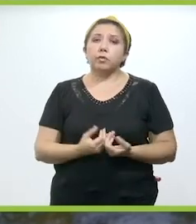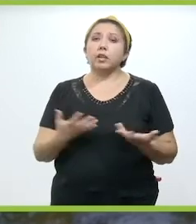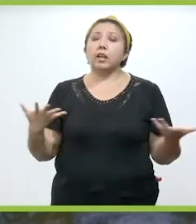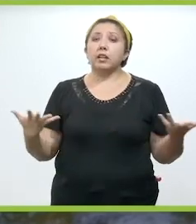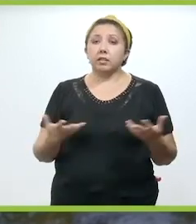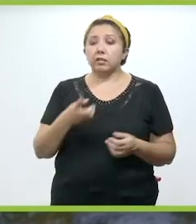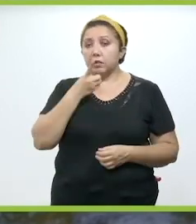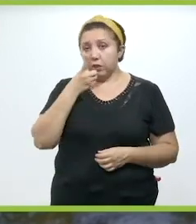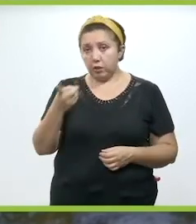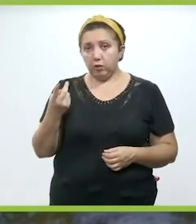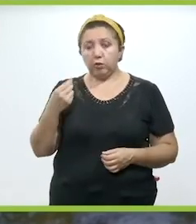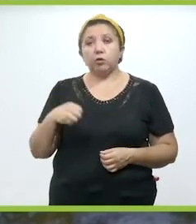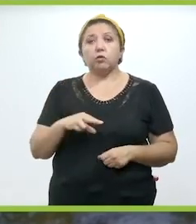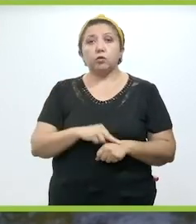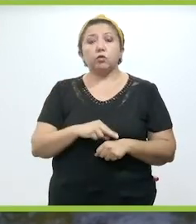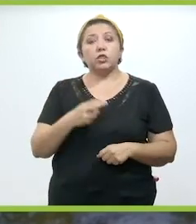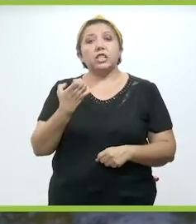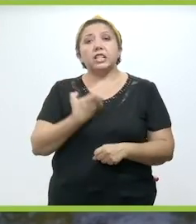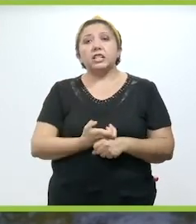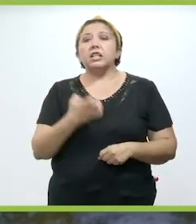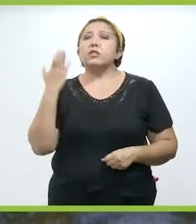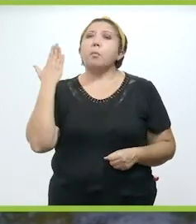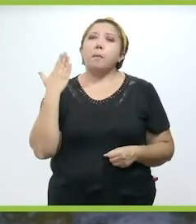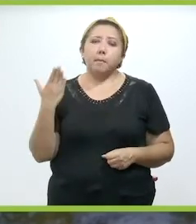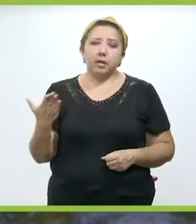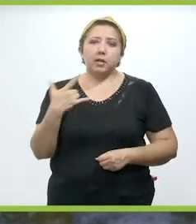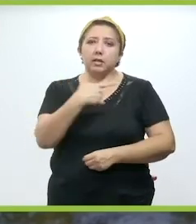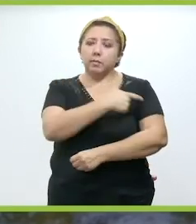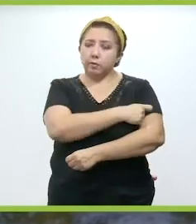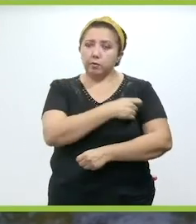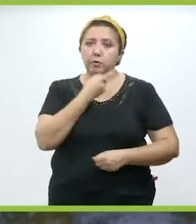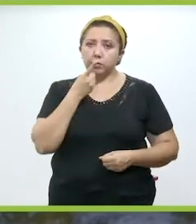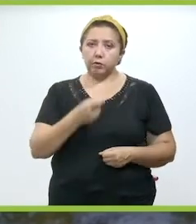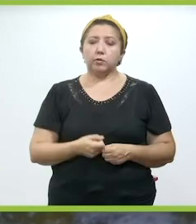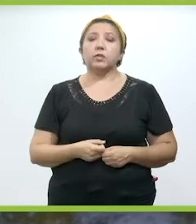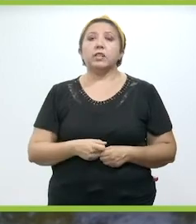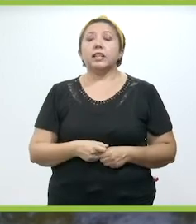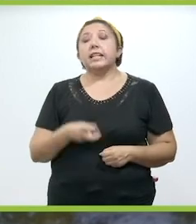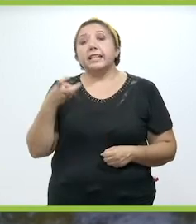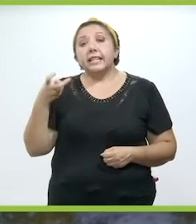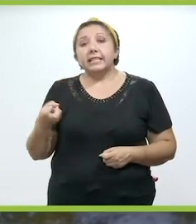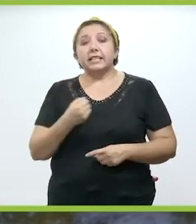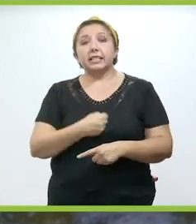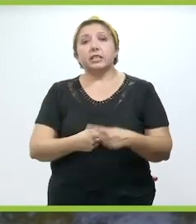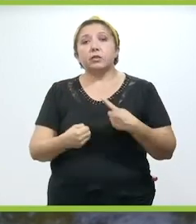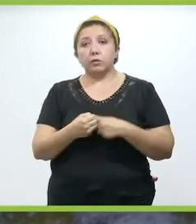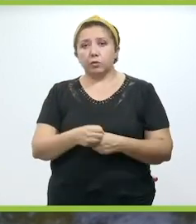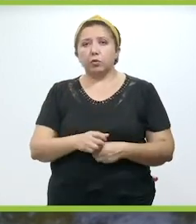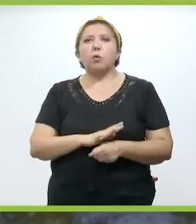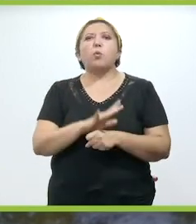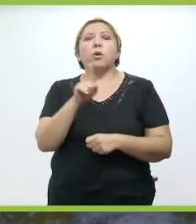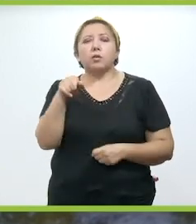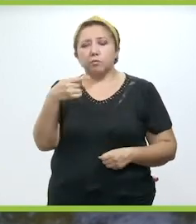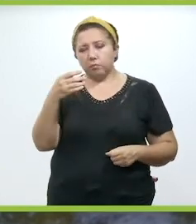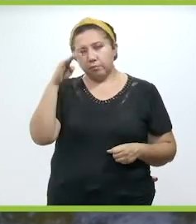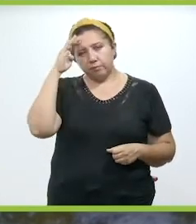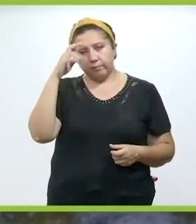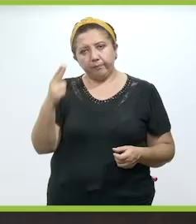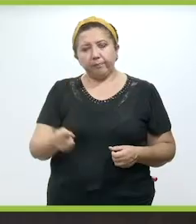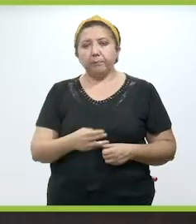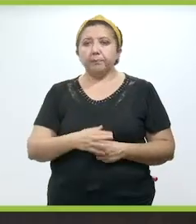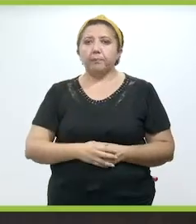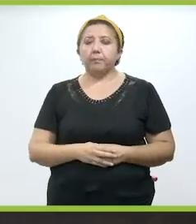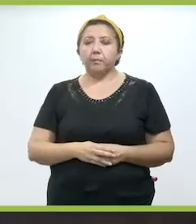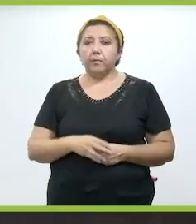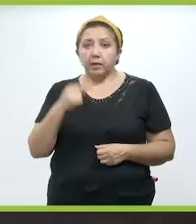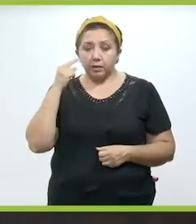que han hecho los médicos en nuestro estado. Ellos están pidiendo la vacuna contra el coronavirus. Ante esta situación, ¿cuál es su postura?